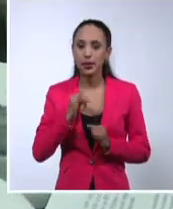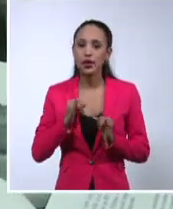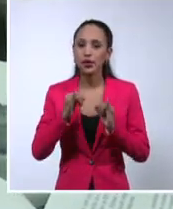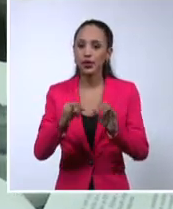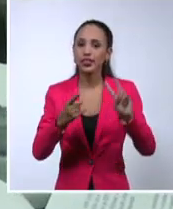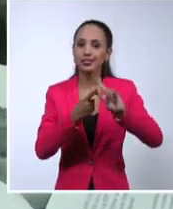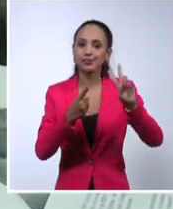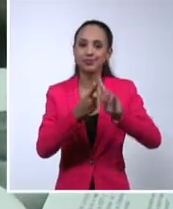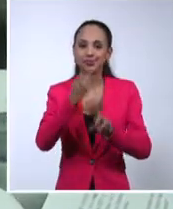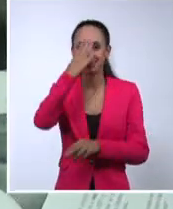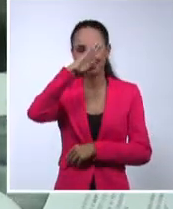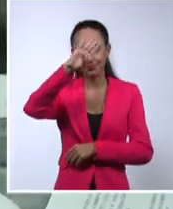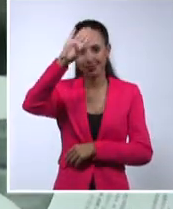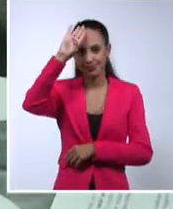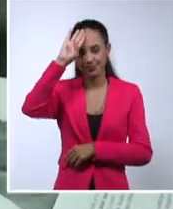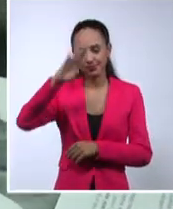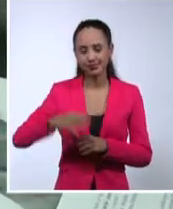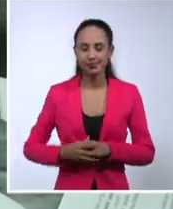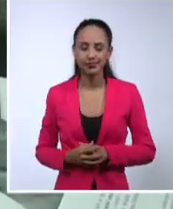Sistema Informativo de la Televisión Cubana.